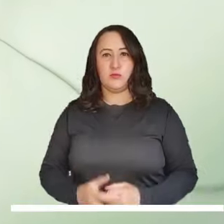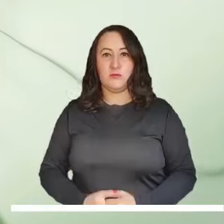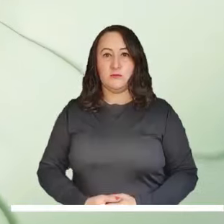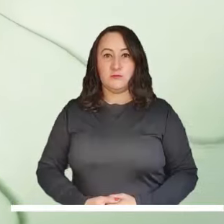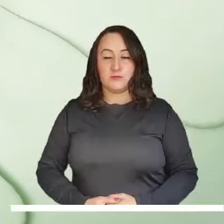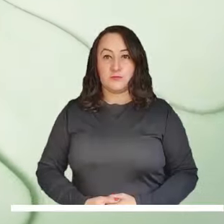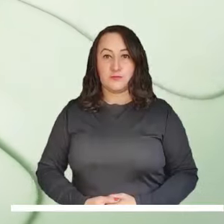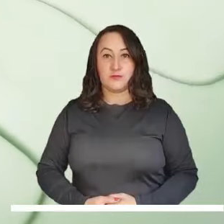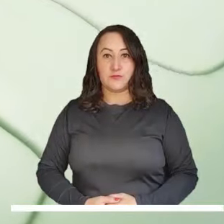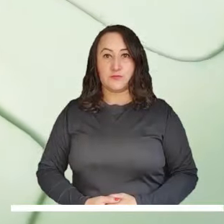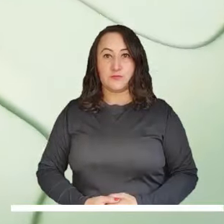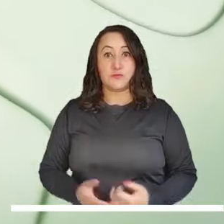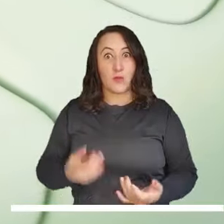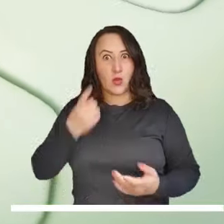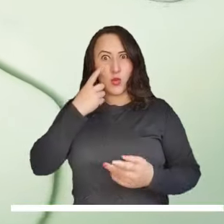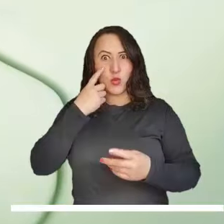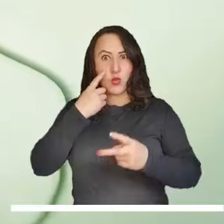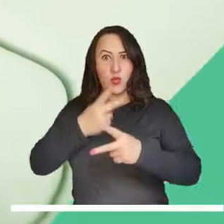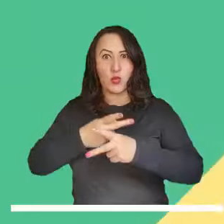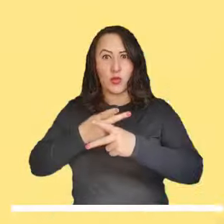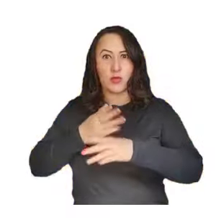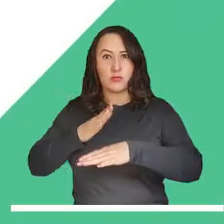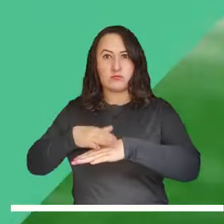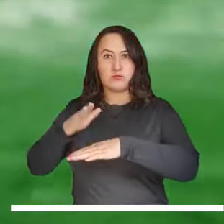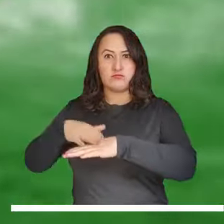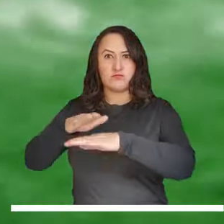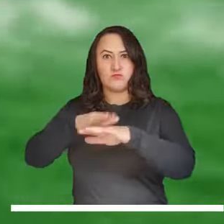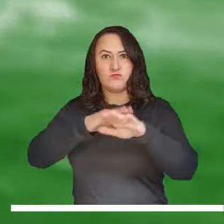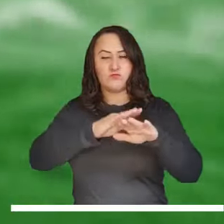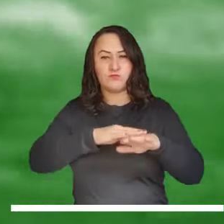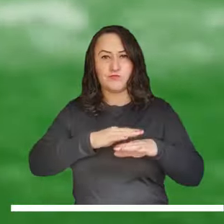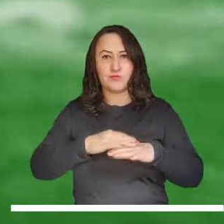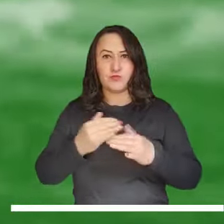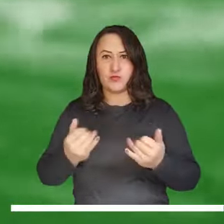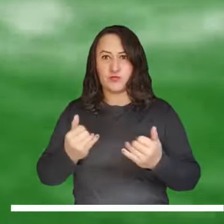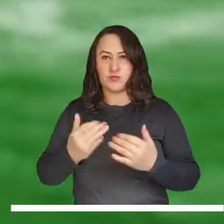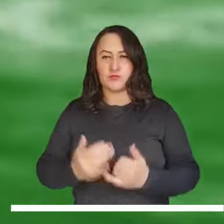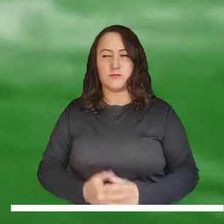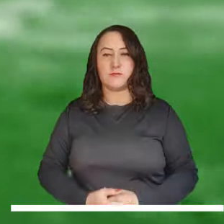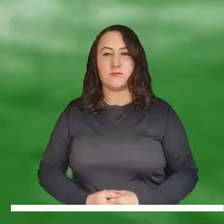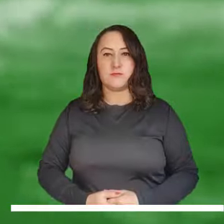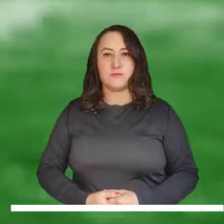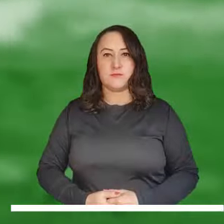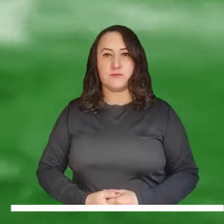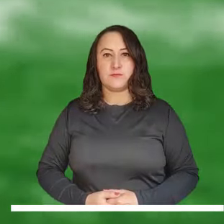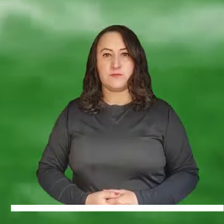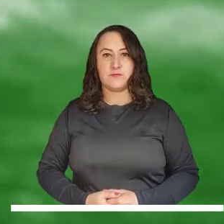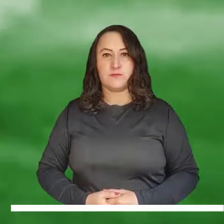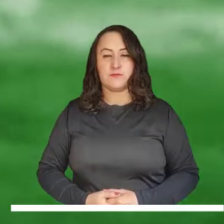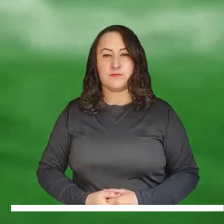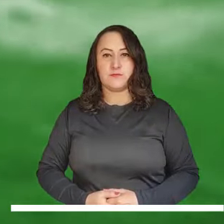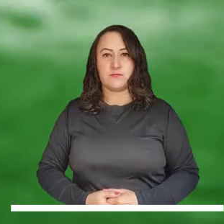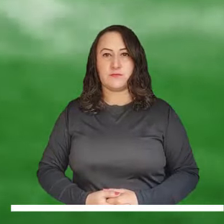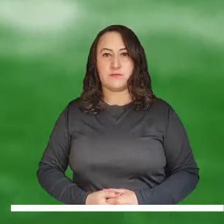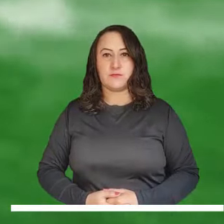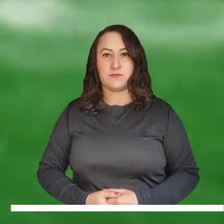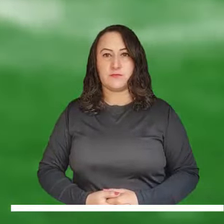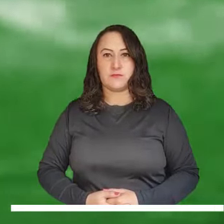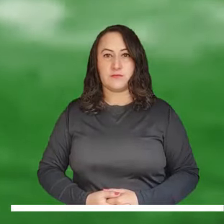semicubiertos en la zona. Los invitamos a conocer la información más relevante de las alertas.